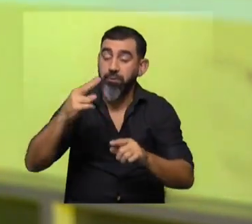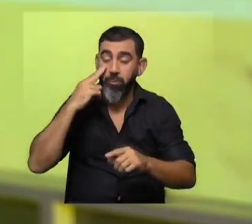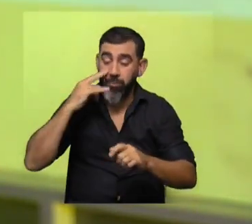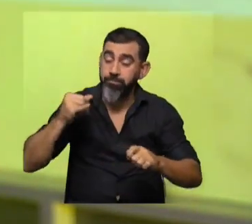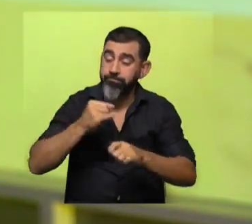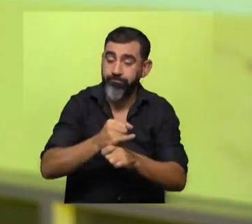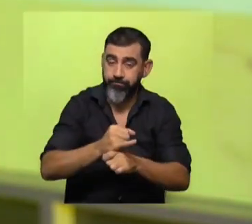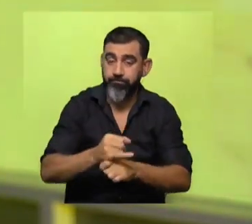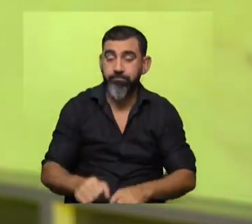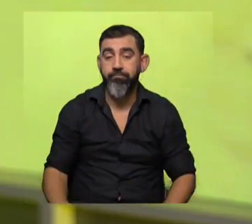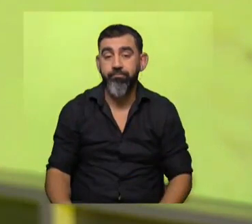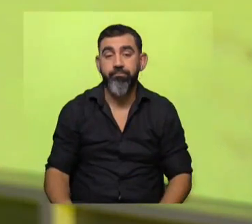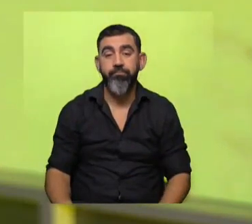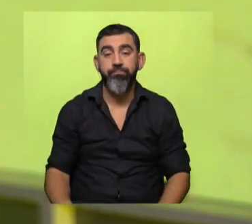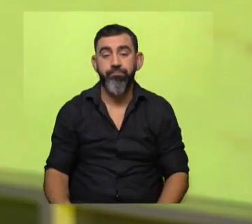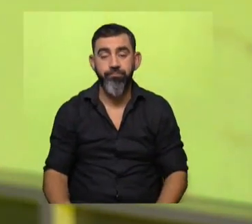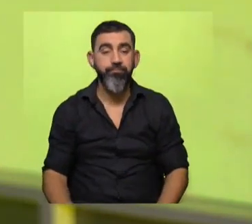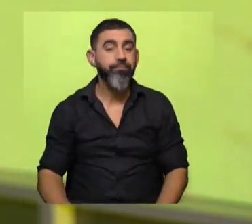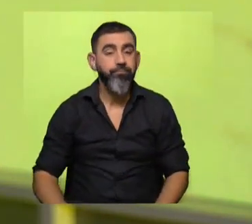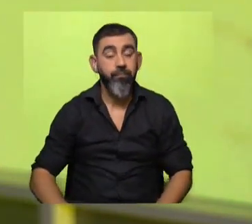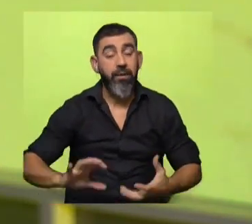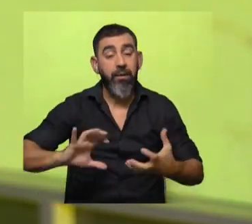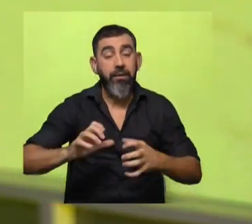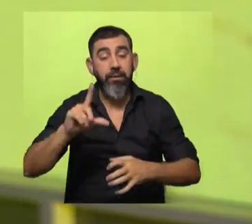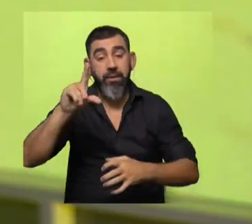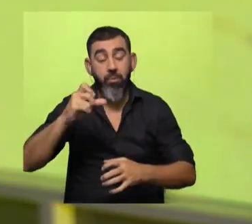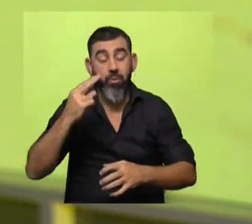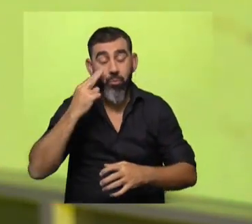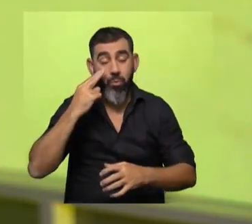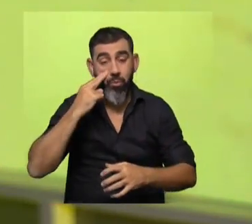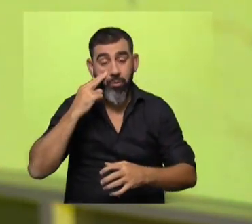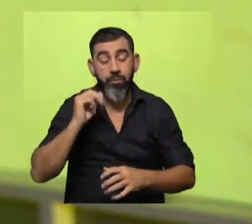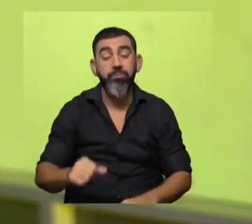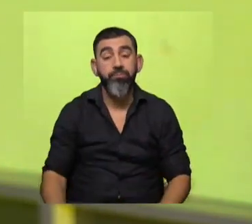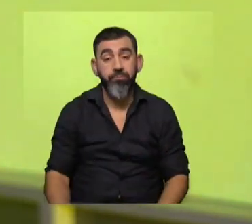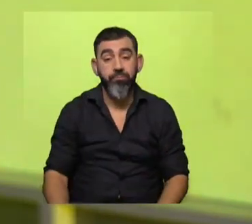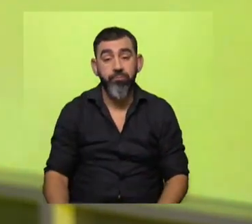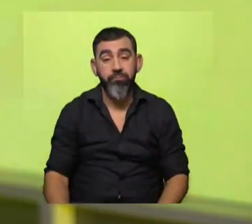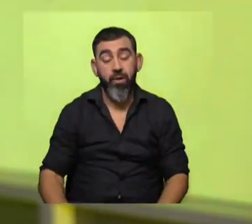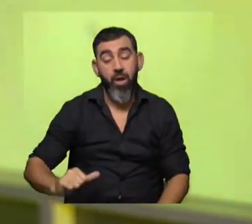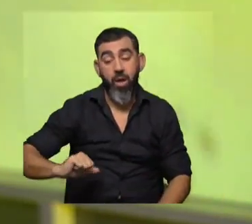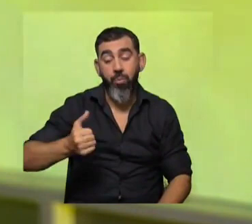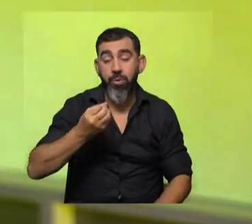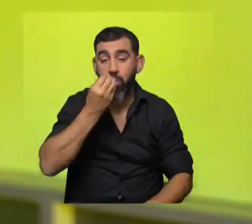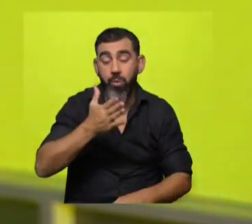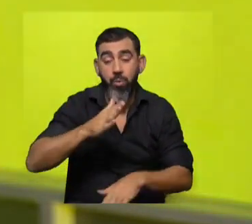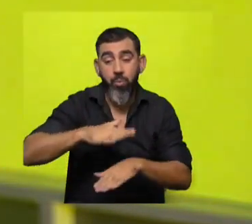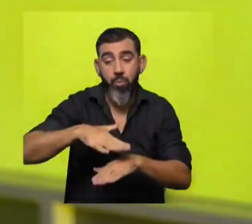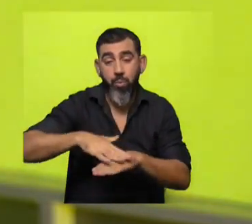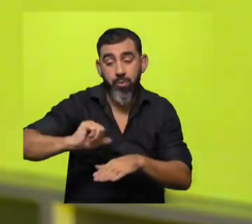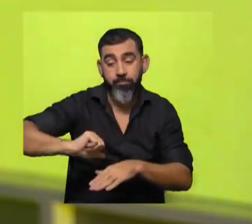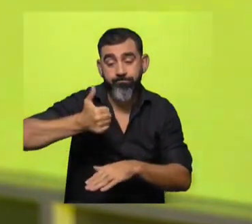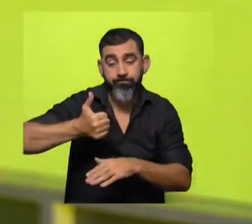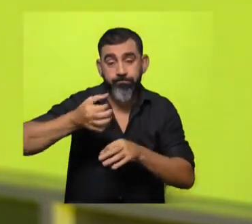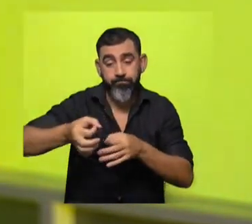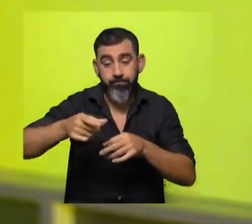equivocarnos. Y en esto que viene siendo la crisis del agua, como decíamos en el arranque, está bueno aprovechar la esquina, intersección